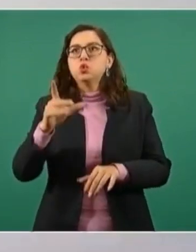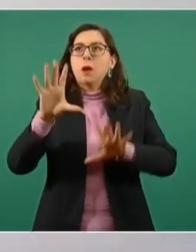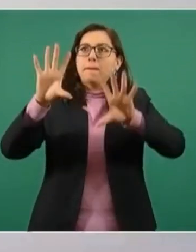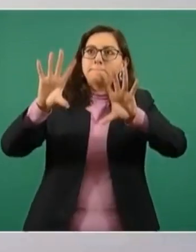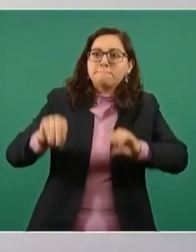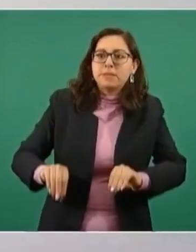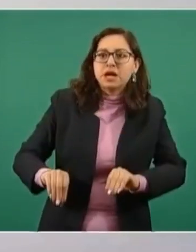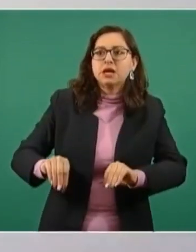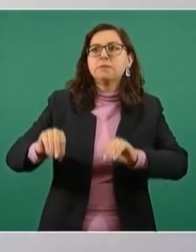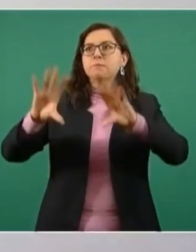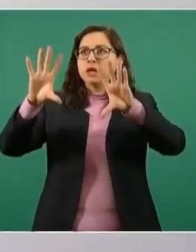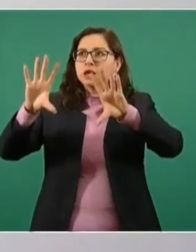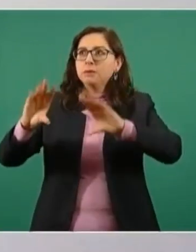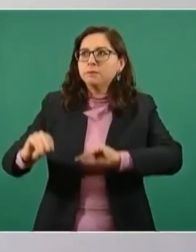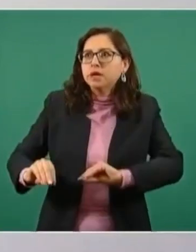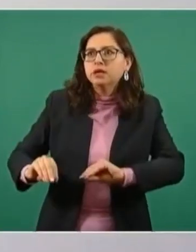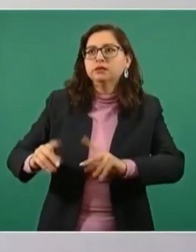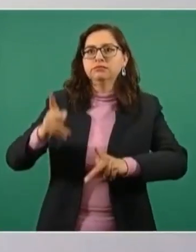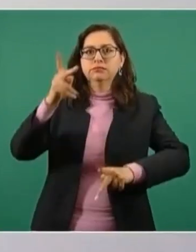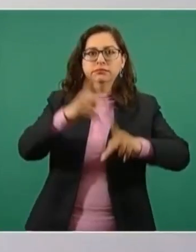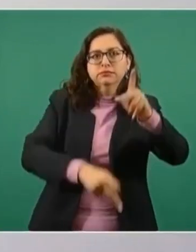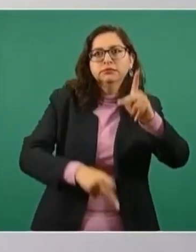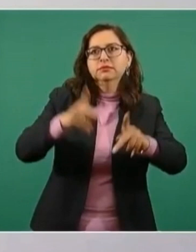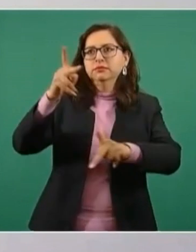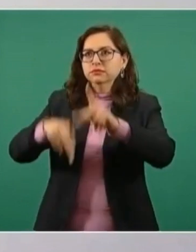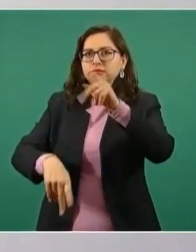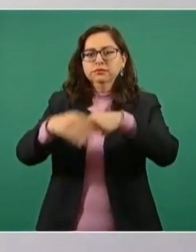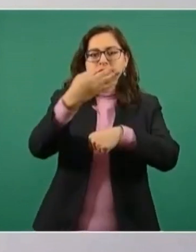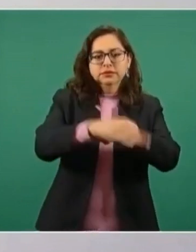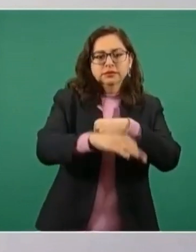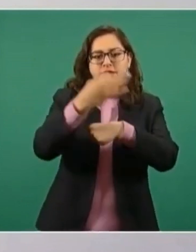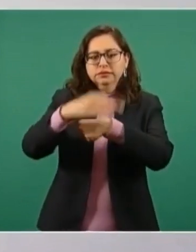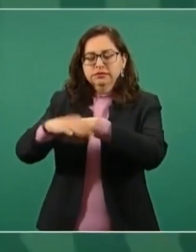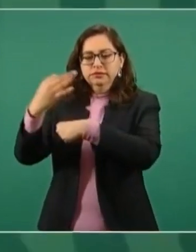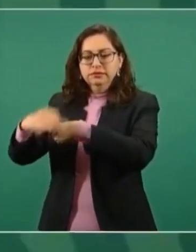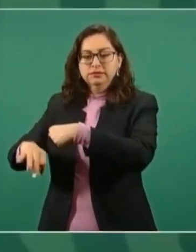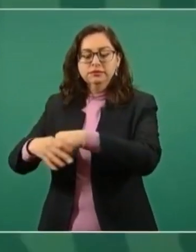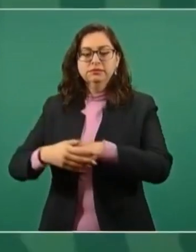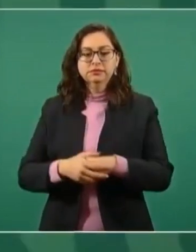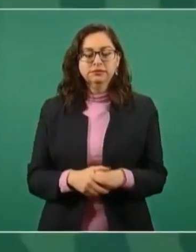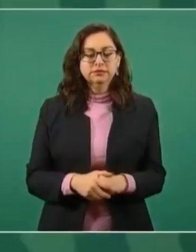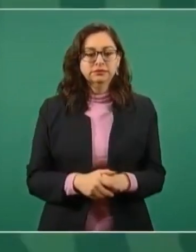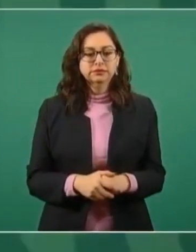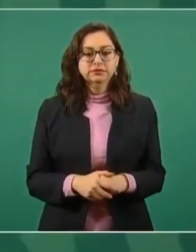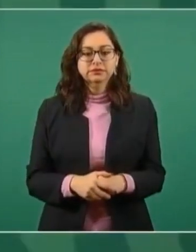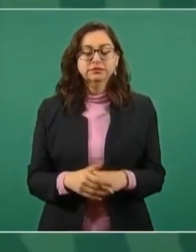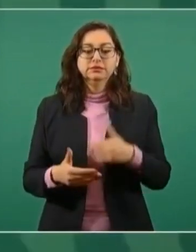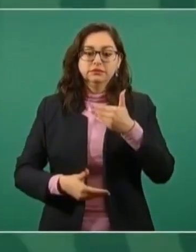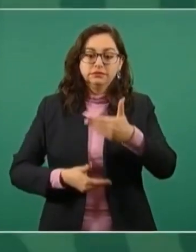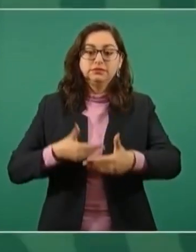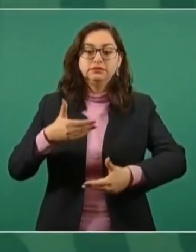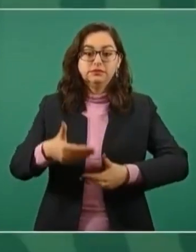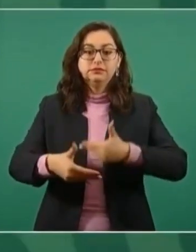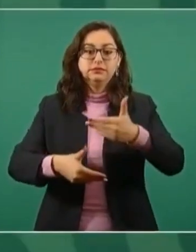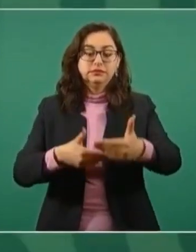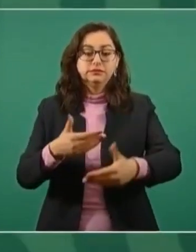periódicos.